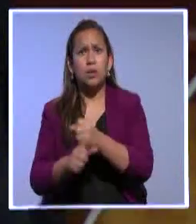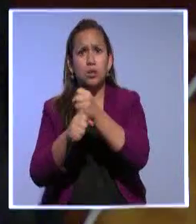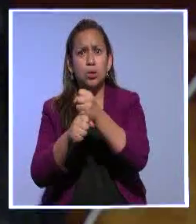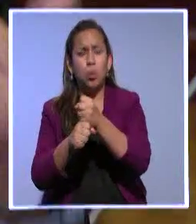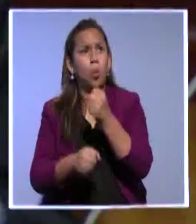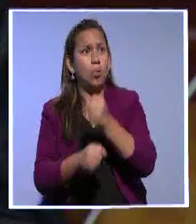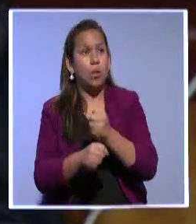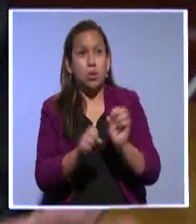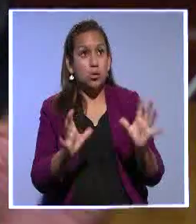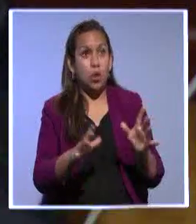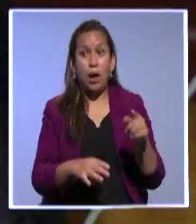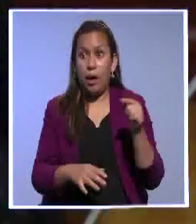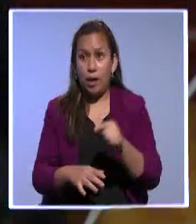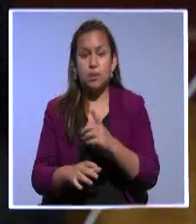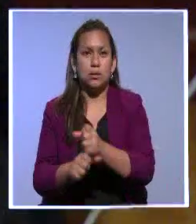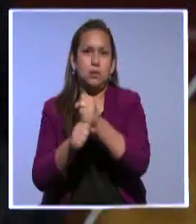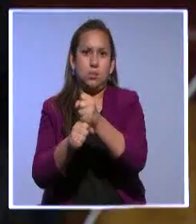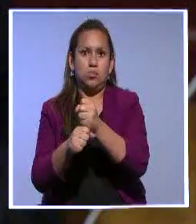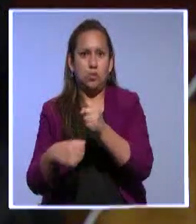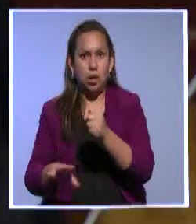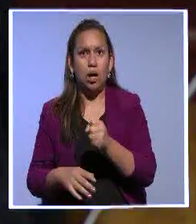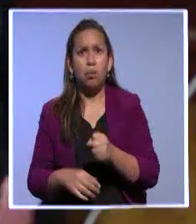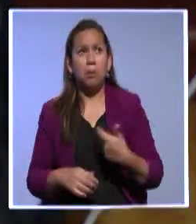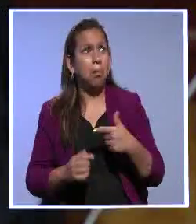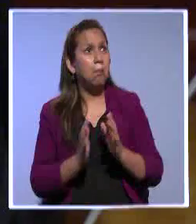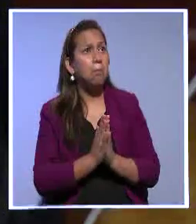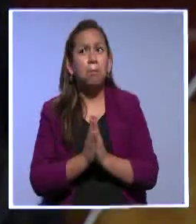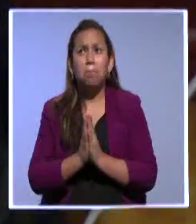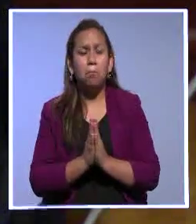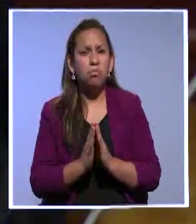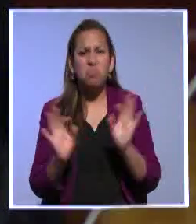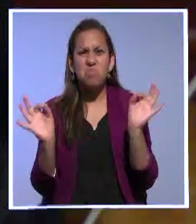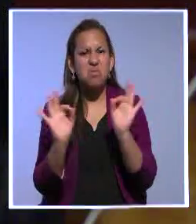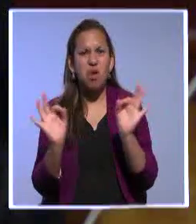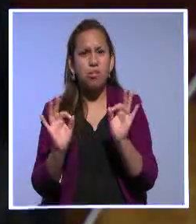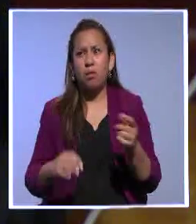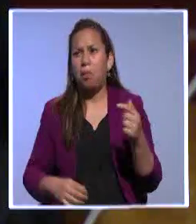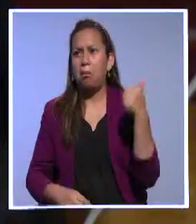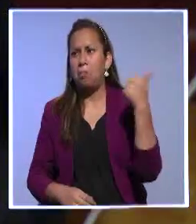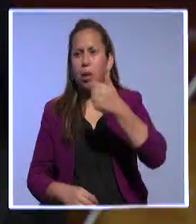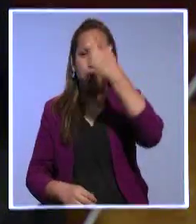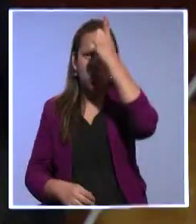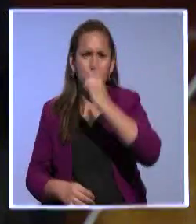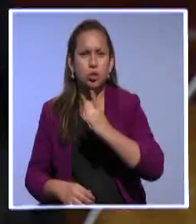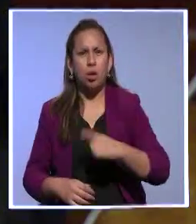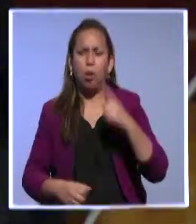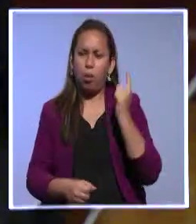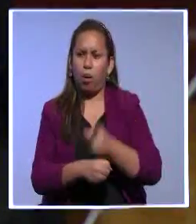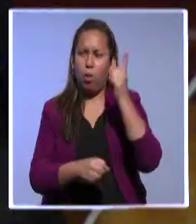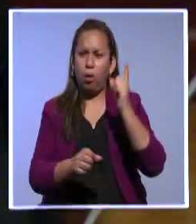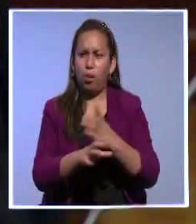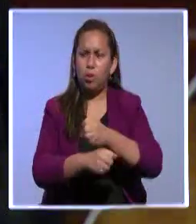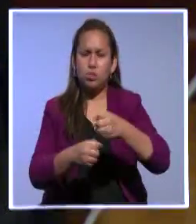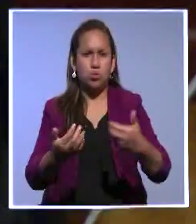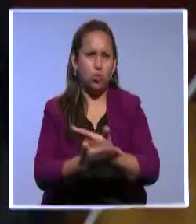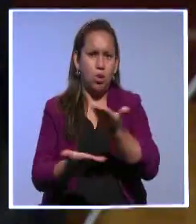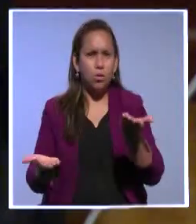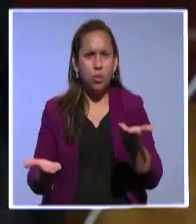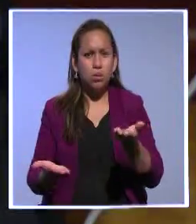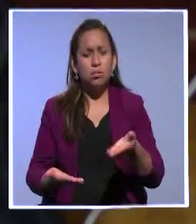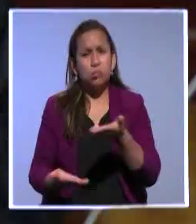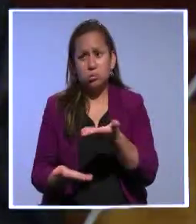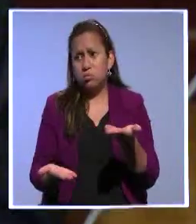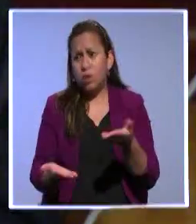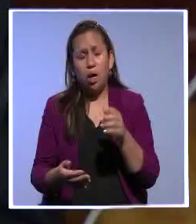pedido y que además ya estaba inmerso en las propias ventajas que tiene el asunto de la cesantía que está vigente hace muchos